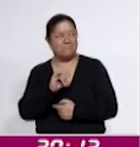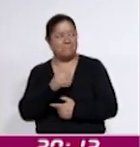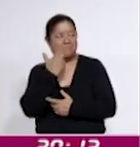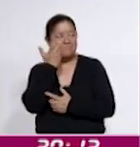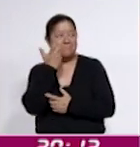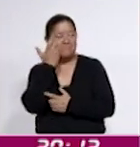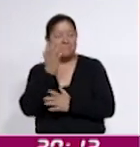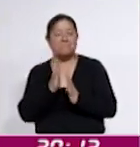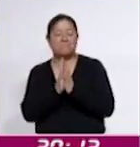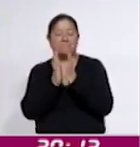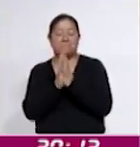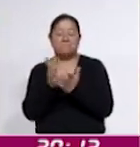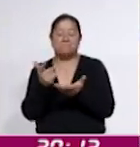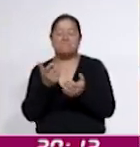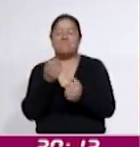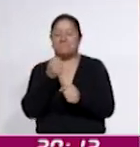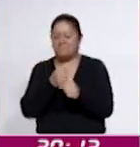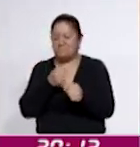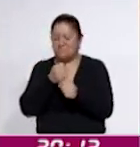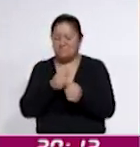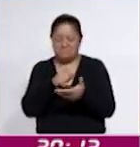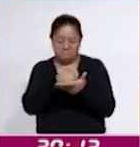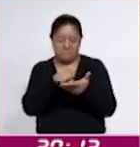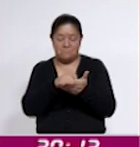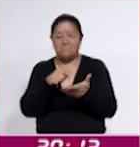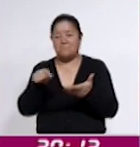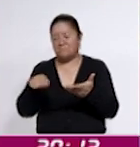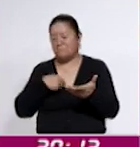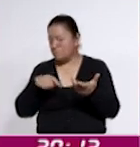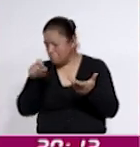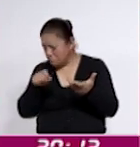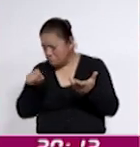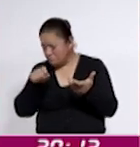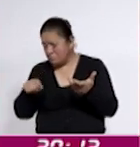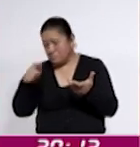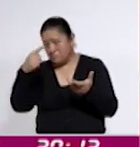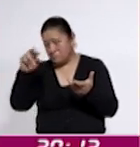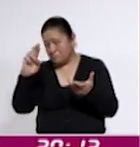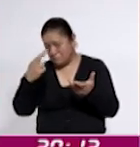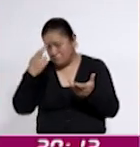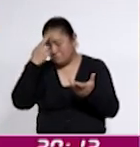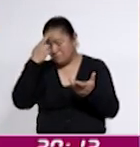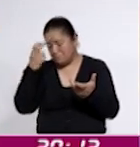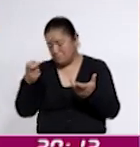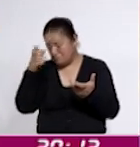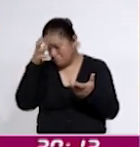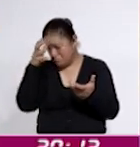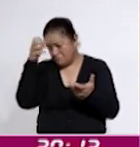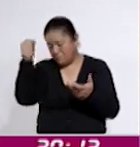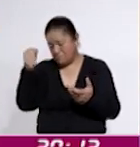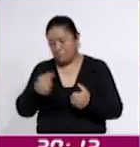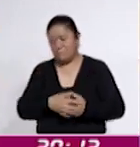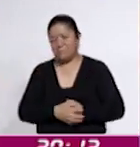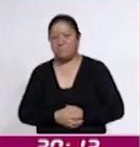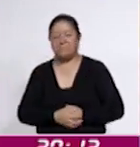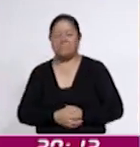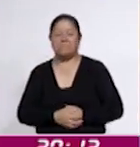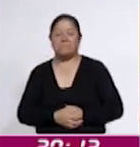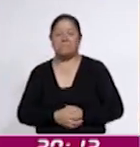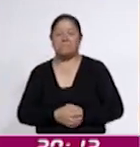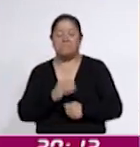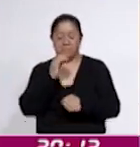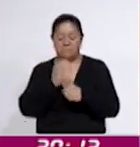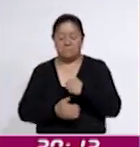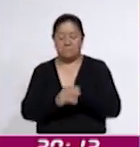participar en los ejercicios y tomar notas para reforzar su comprensión de los conceptos. Para Coracid Noticias, Victoria